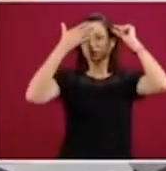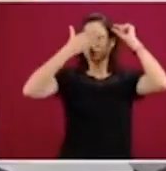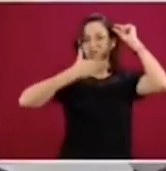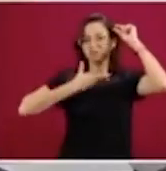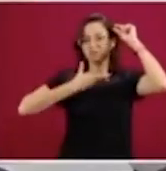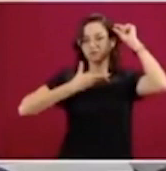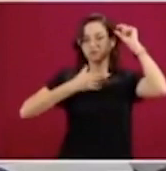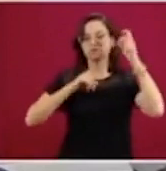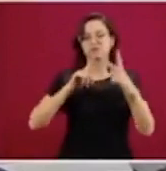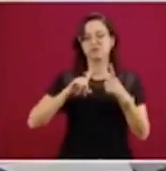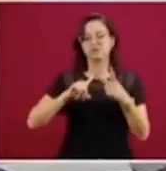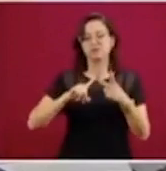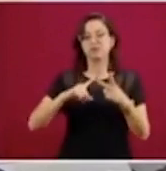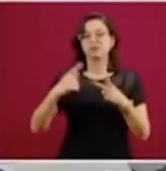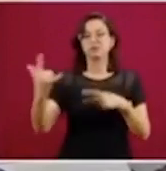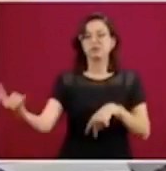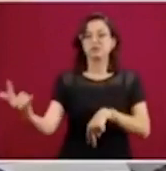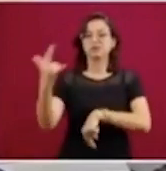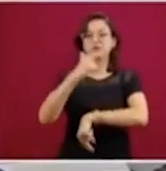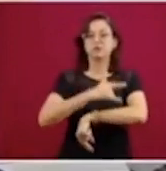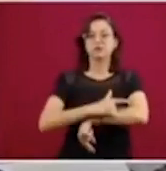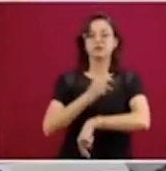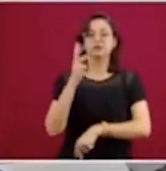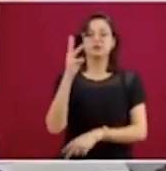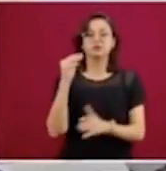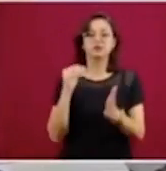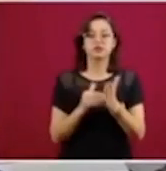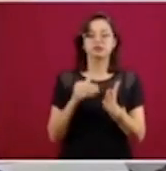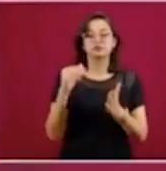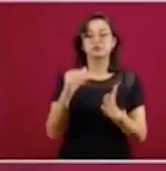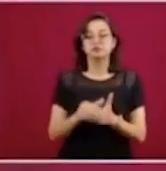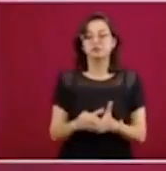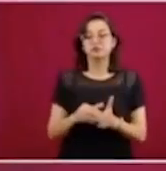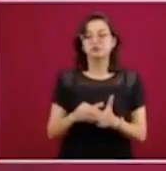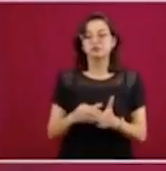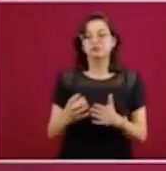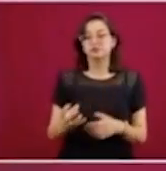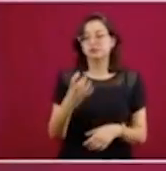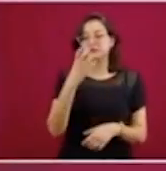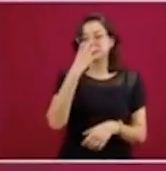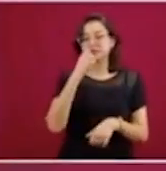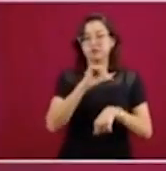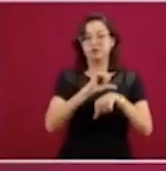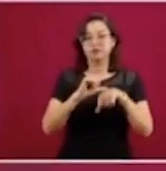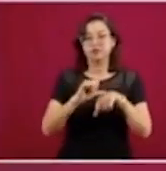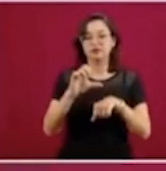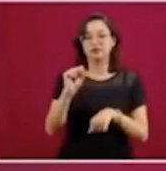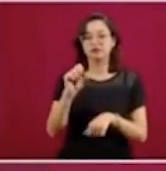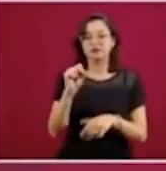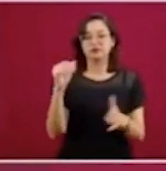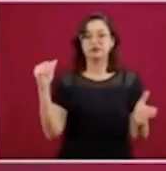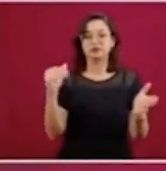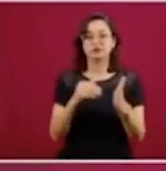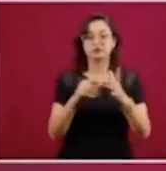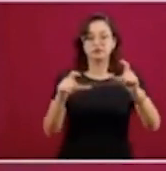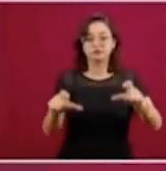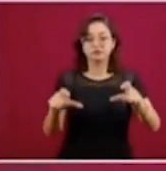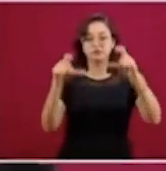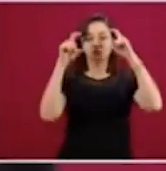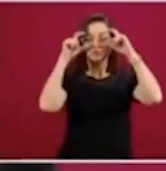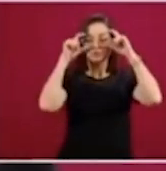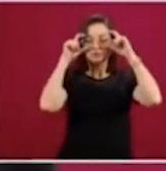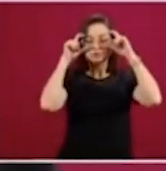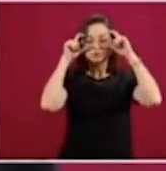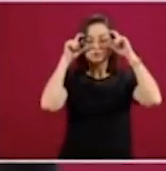vienen tres millones de mascarillas quirúrgicas y 60 mil Googles o